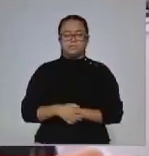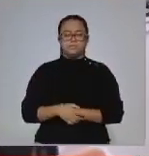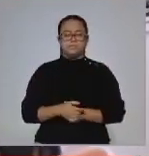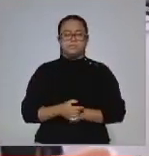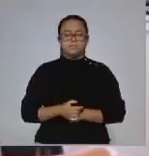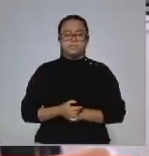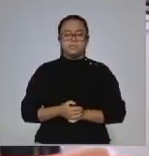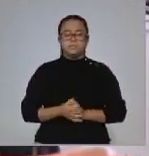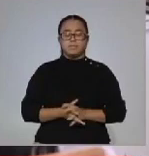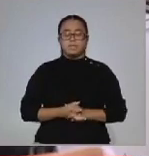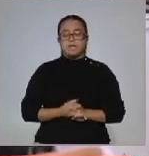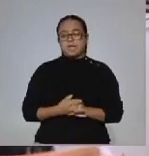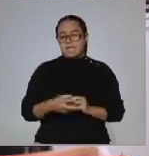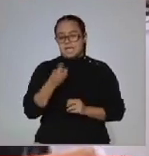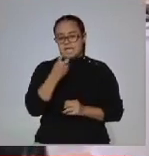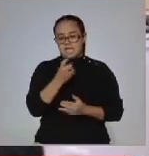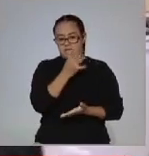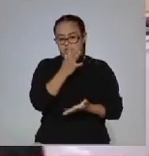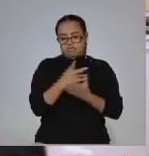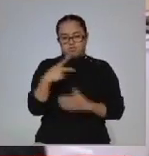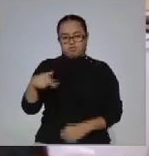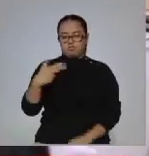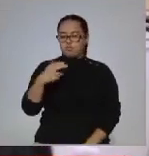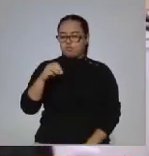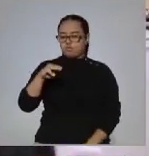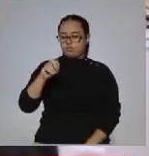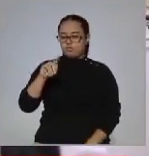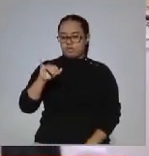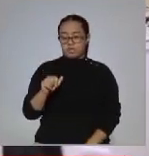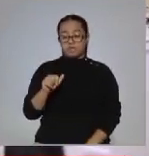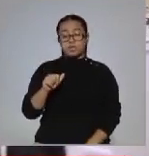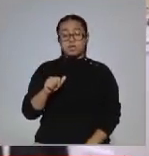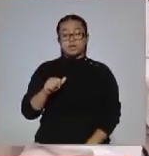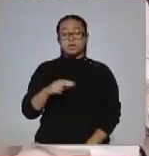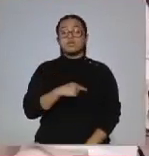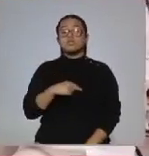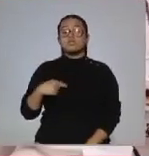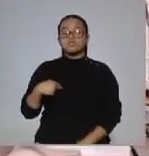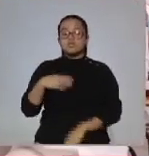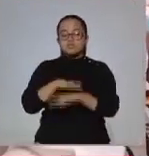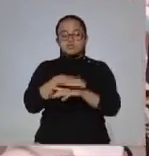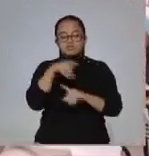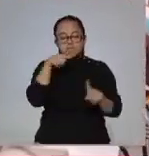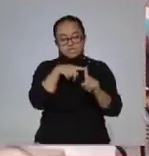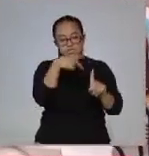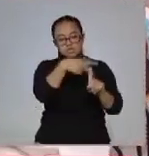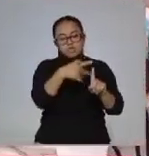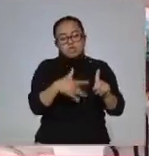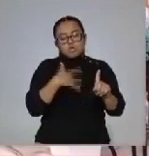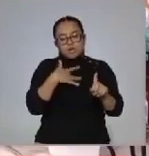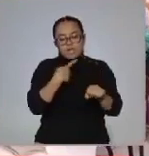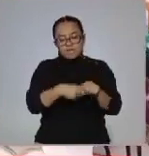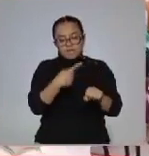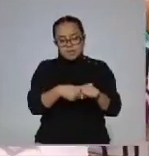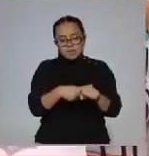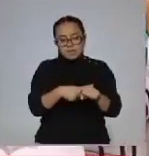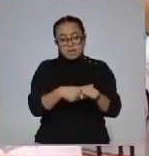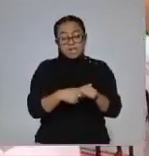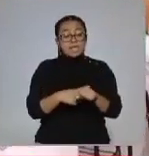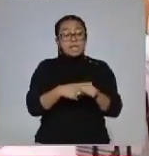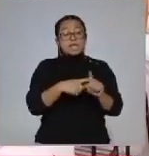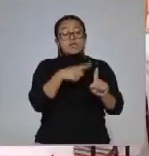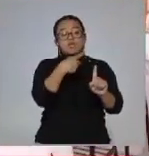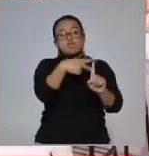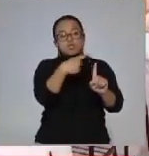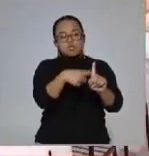Entonces, esa es una peculiaridad de la homeopatía. Nosotros vamos tras del enfermo, no tras de